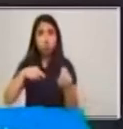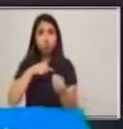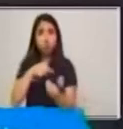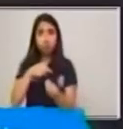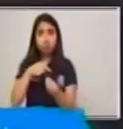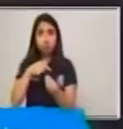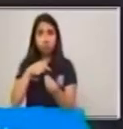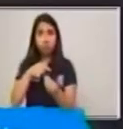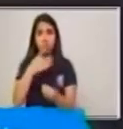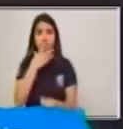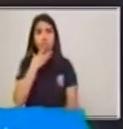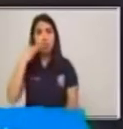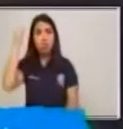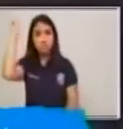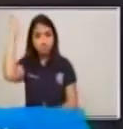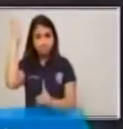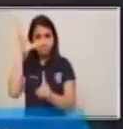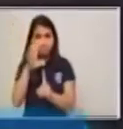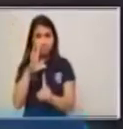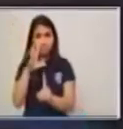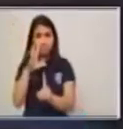Dios te bendiga. Hasta la próxima. bendiga. Te